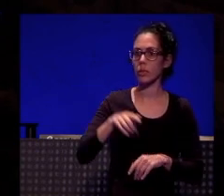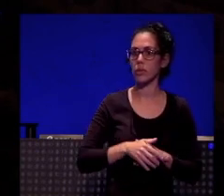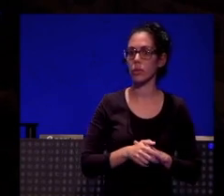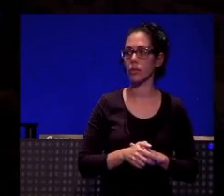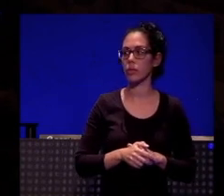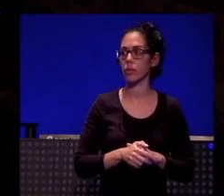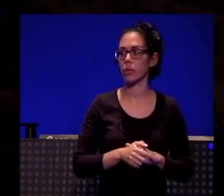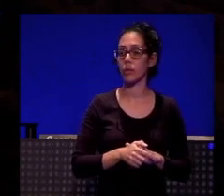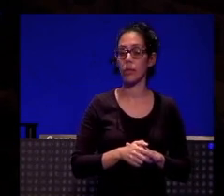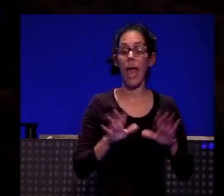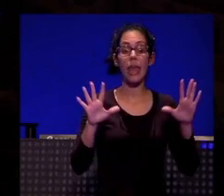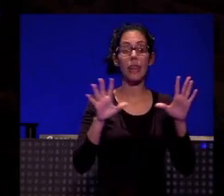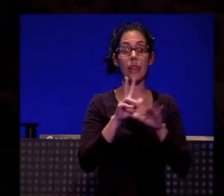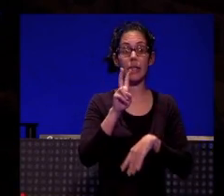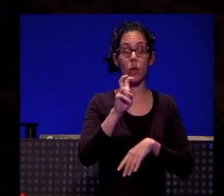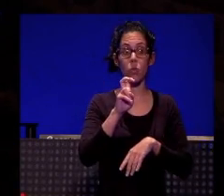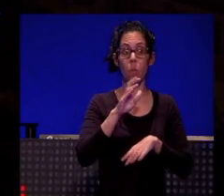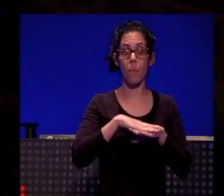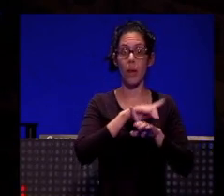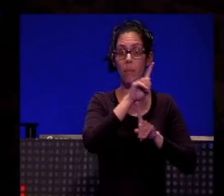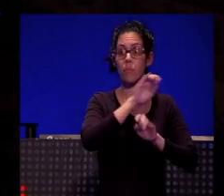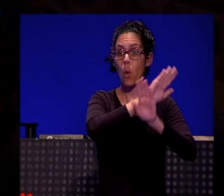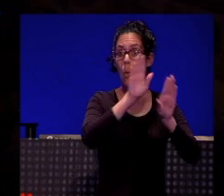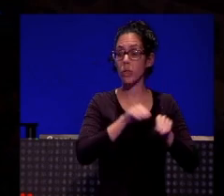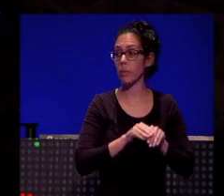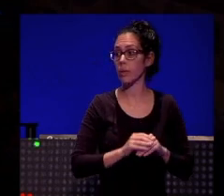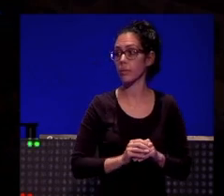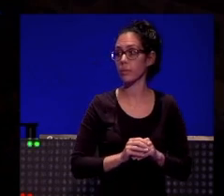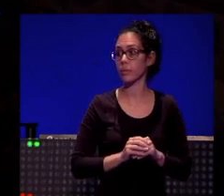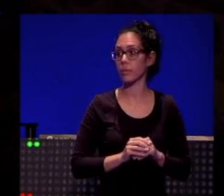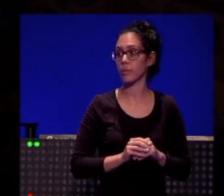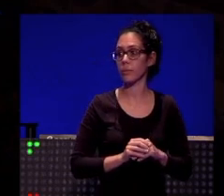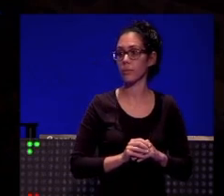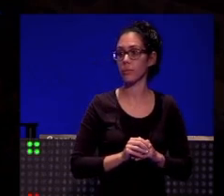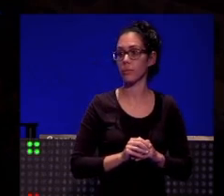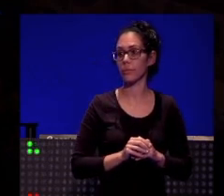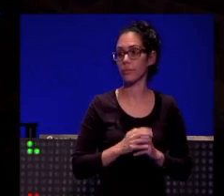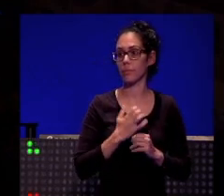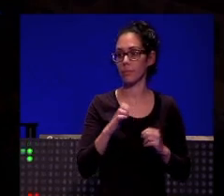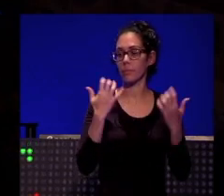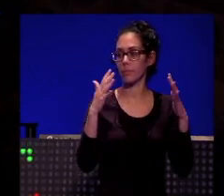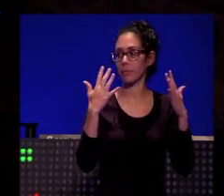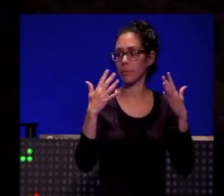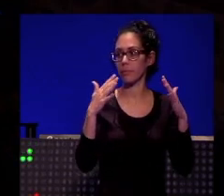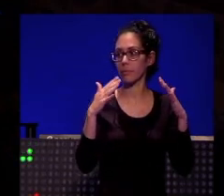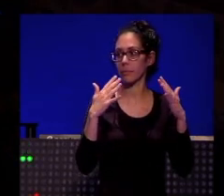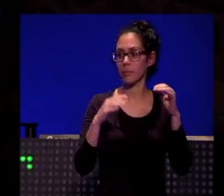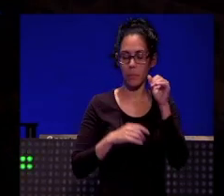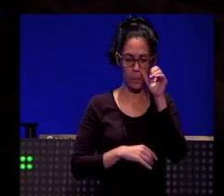10 segundos para la última a ver si llega ¡uy! perfecto buen tiro ahí muy bien buen lanzamiento